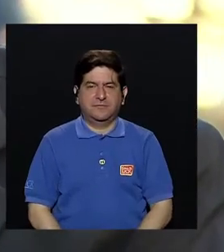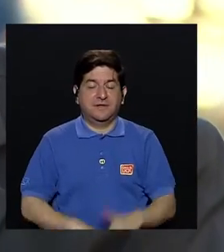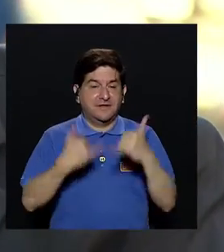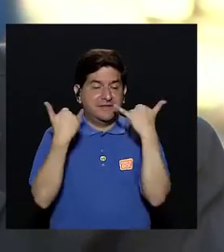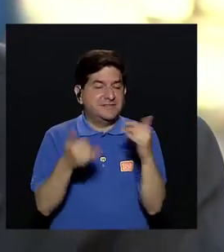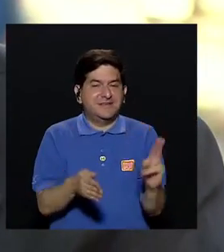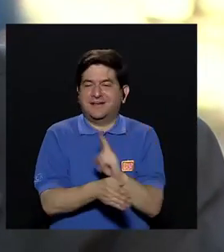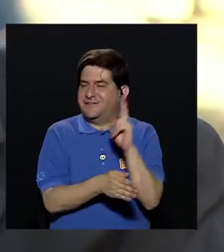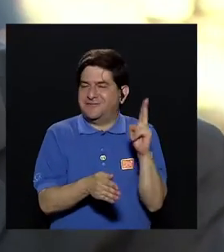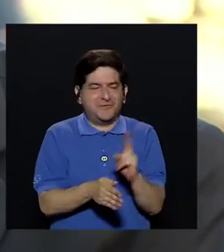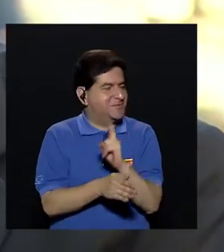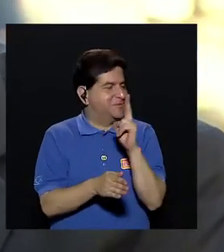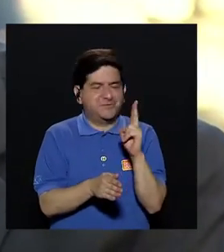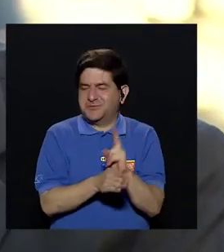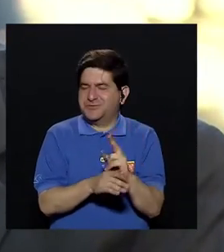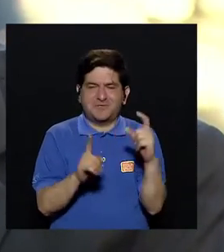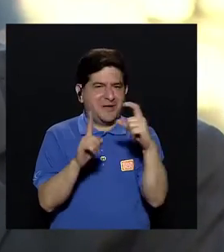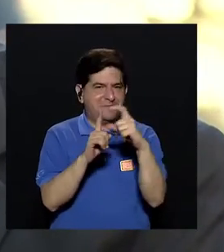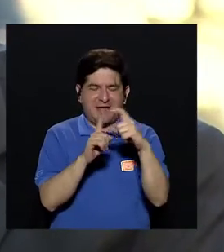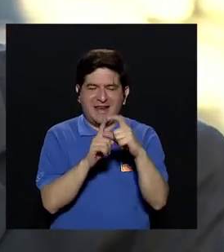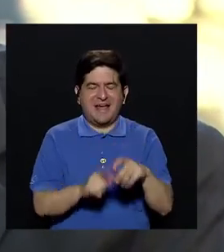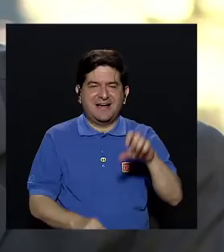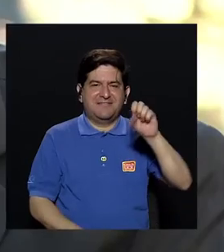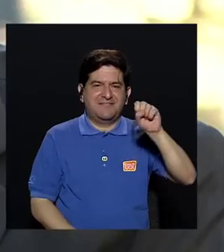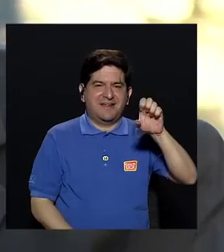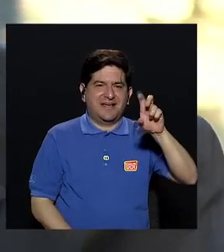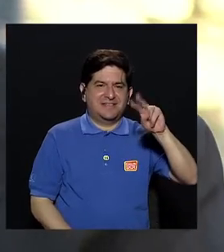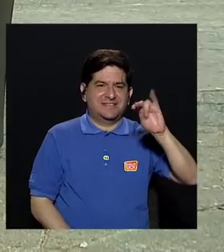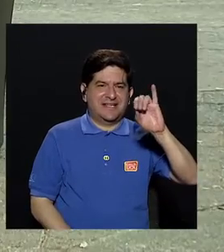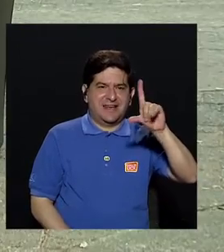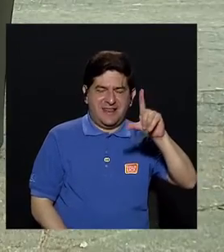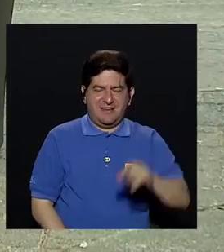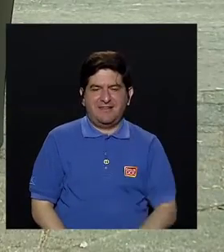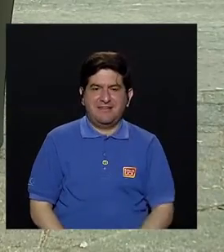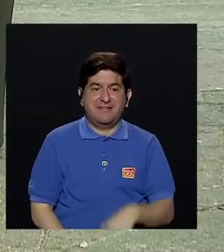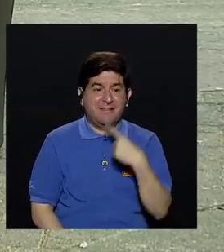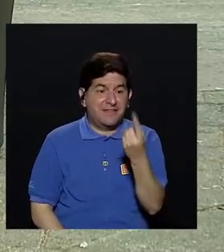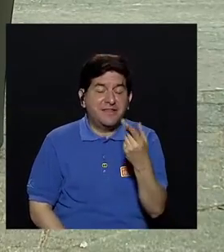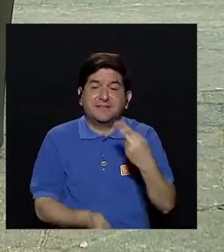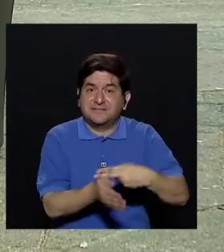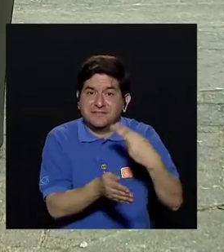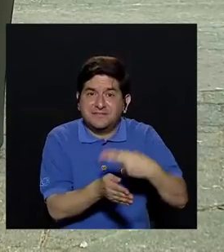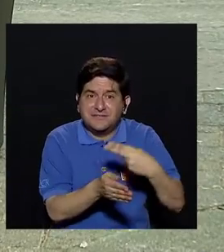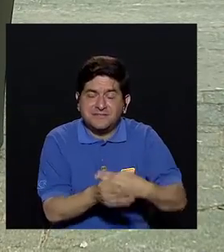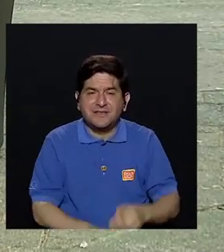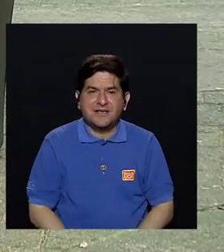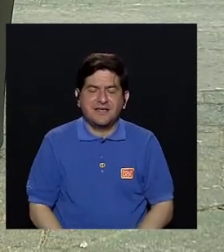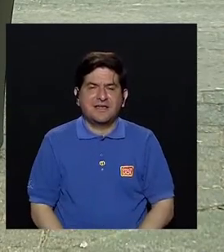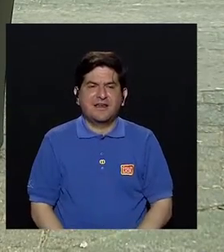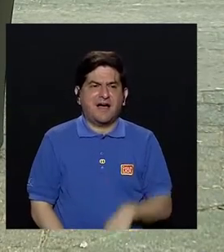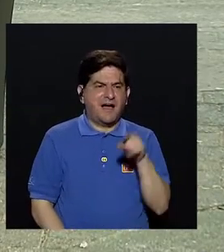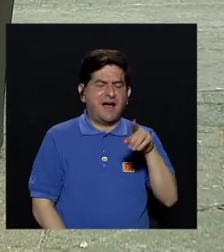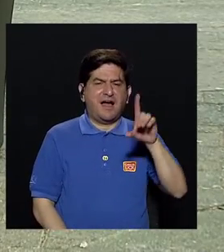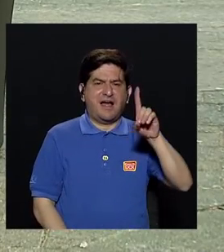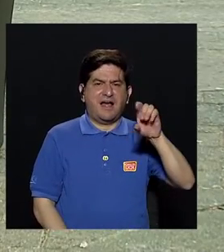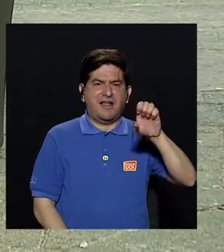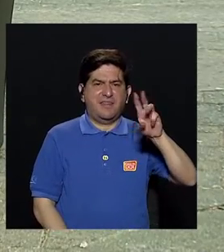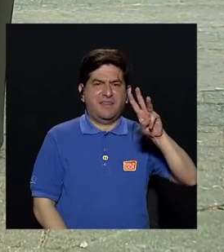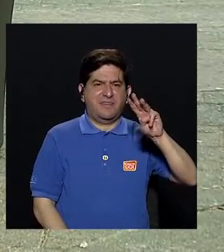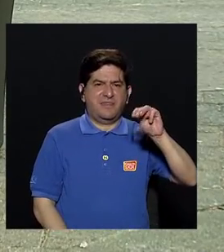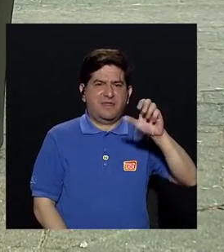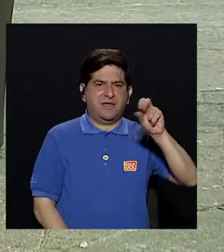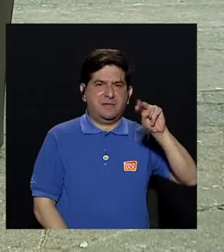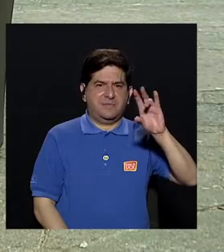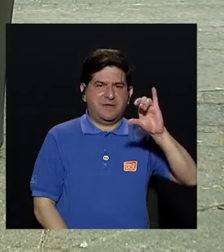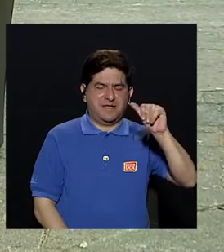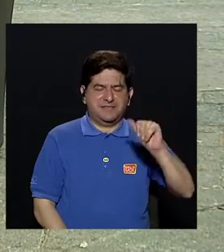manera que ya no utilizamos la palabra senil. Decimos nosotros en el hospital que las demencias tienen apellido y